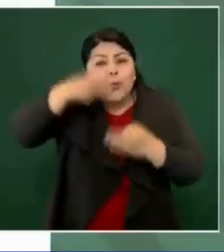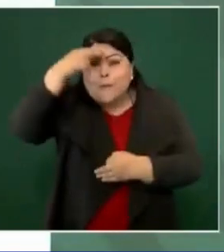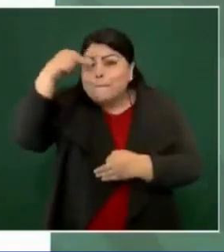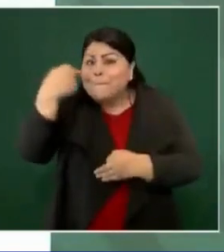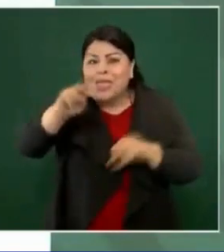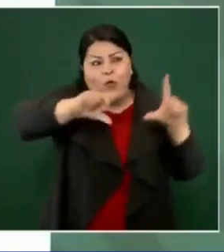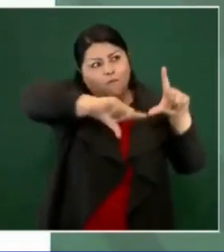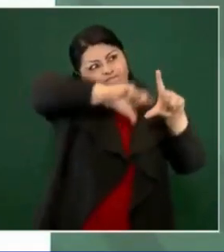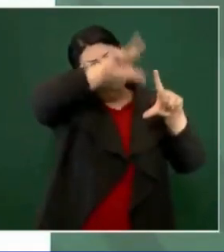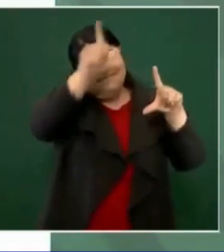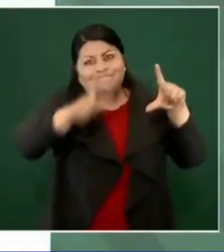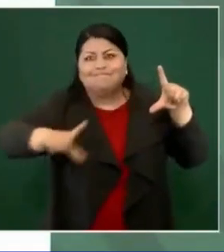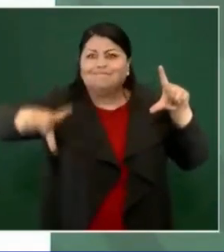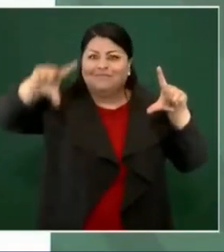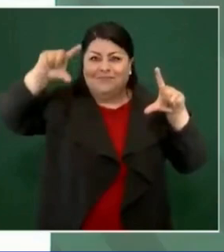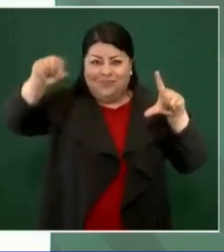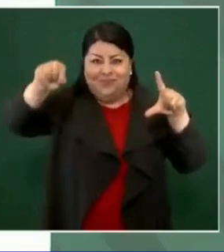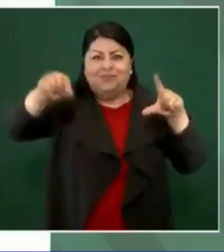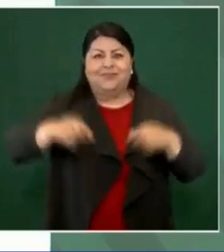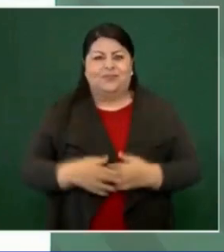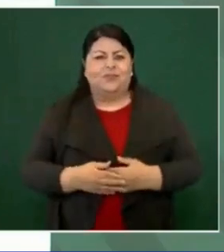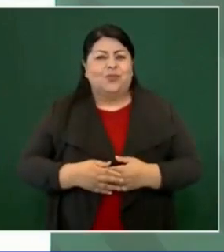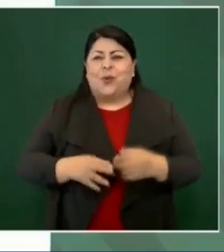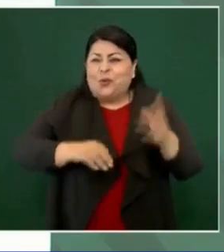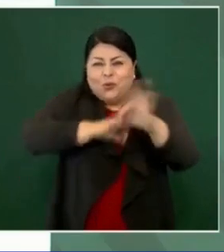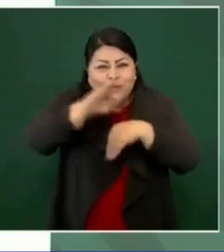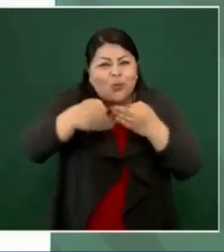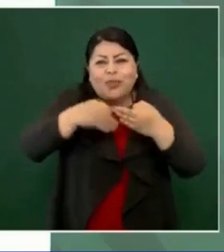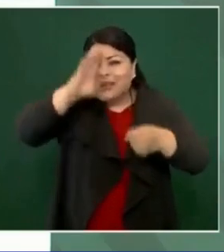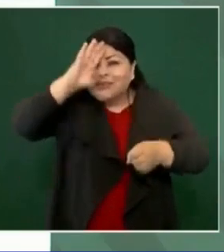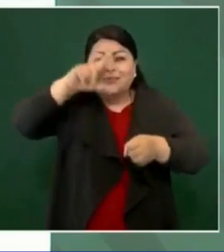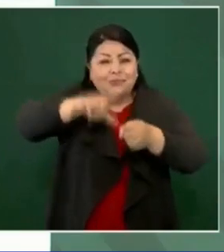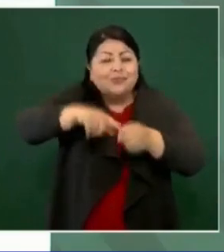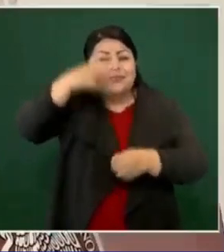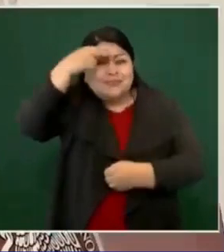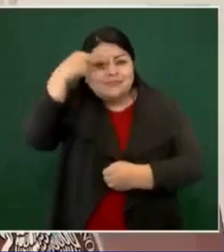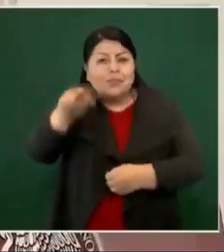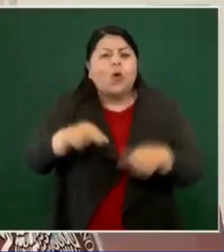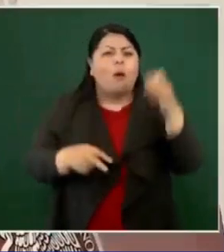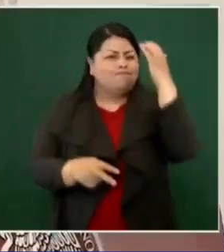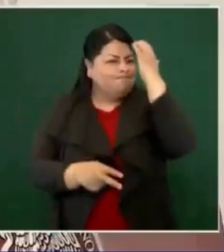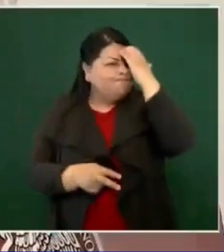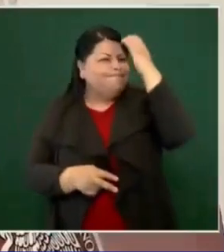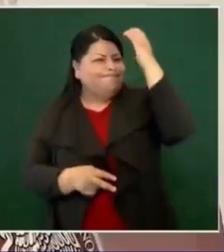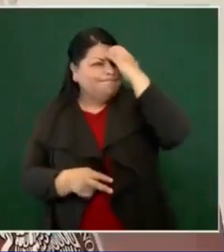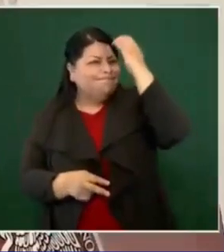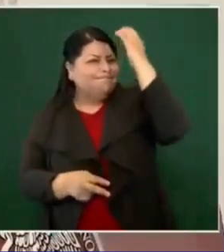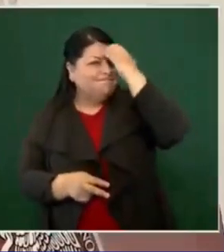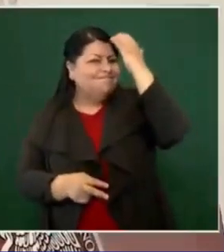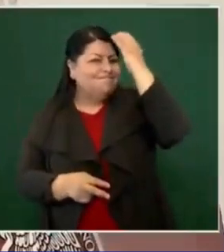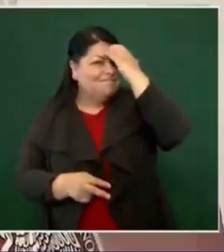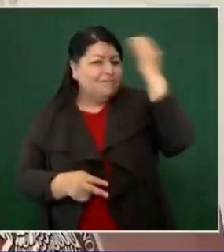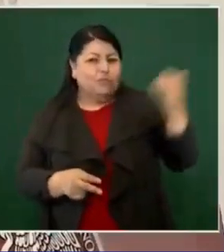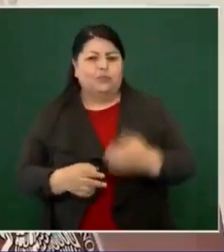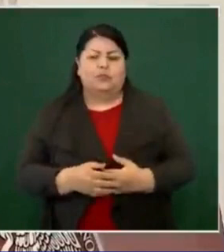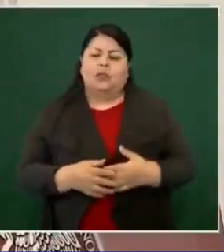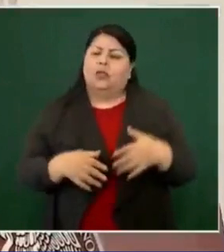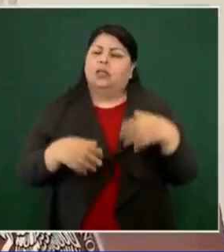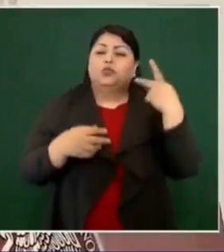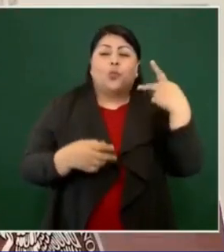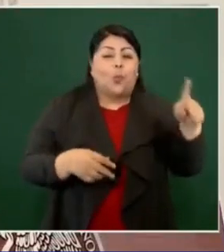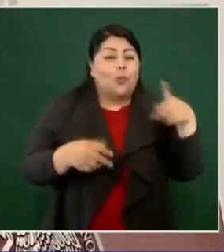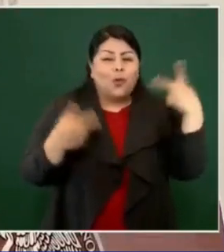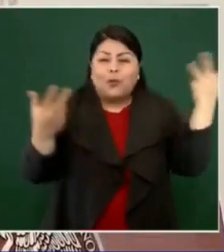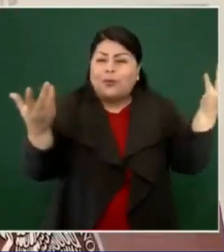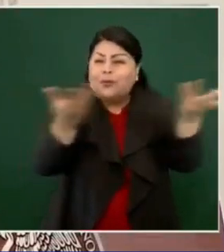todas las culturas de México y la exquisitez,